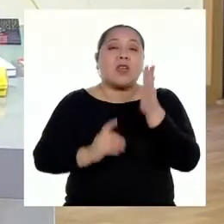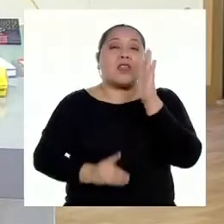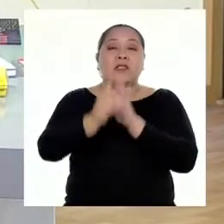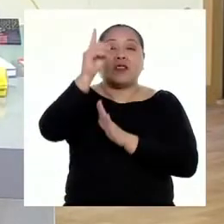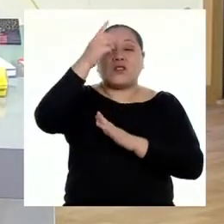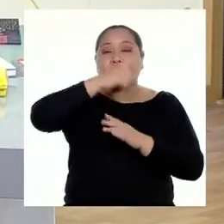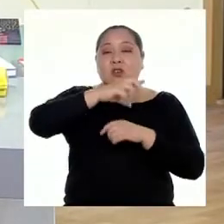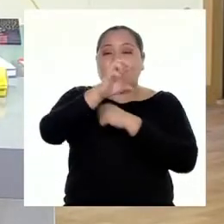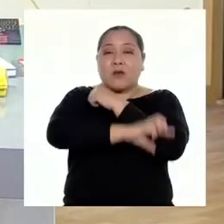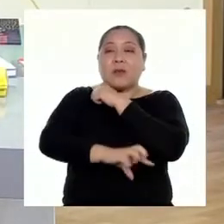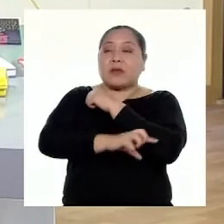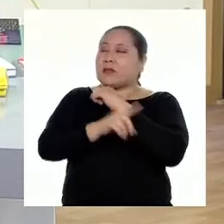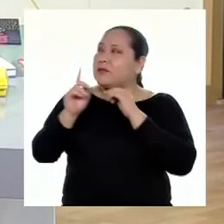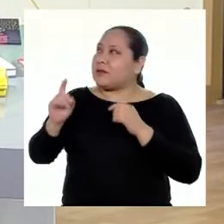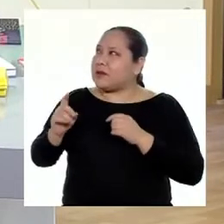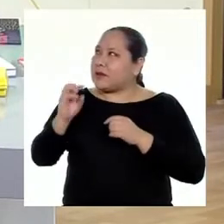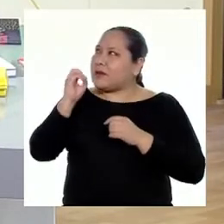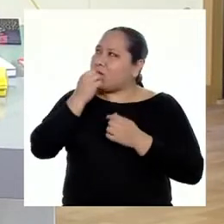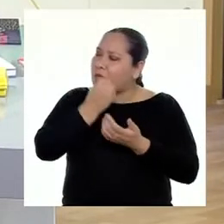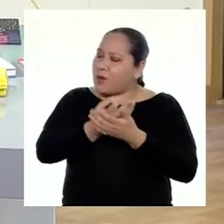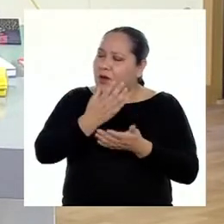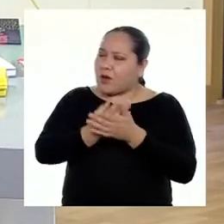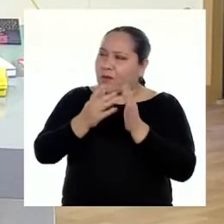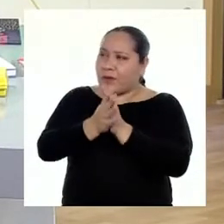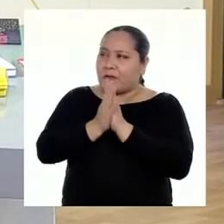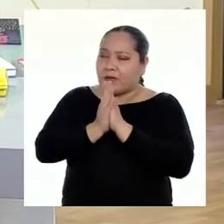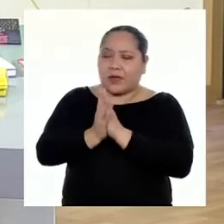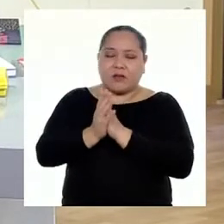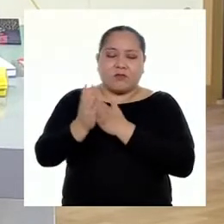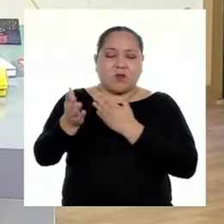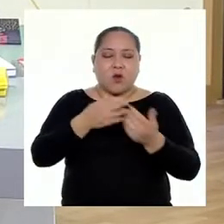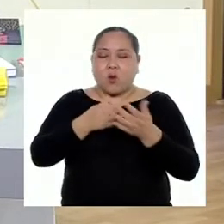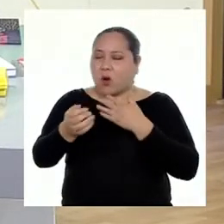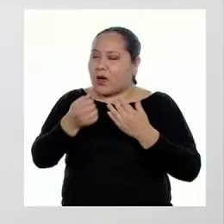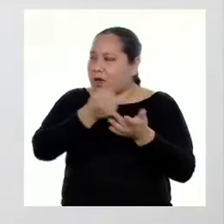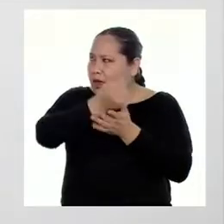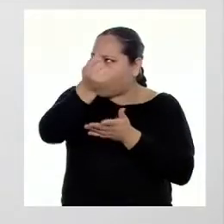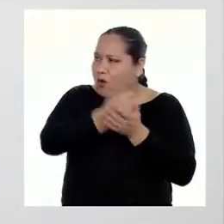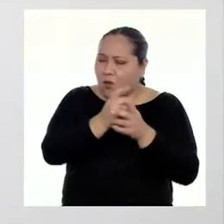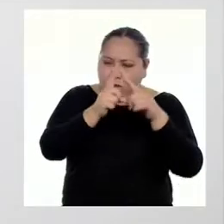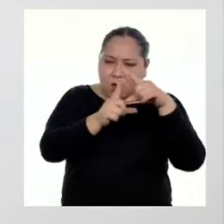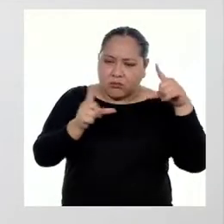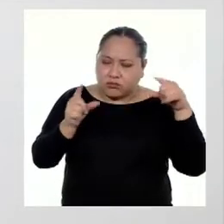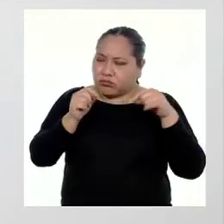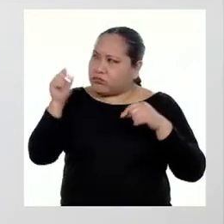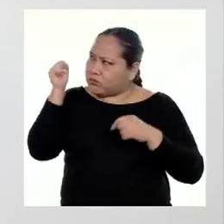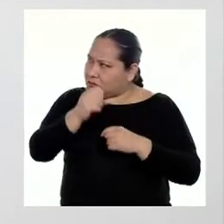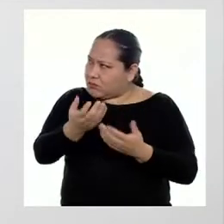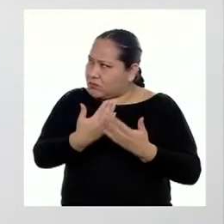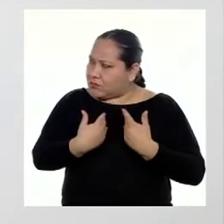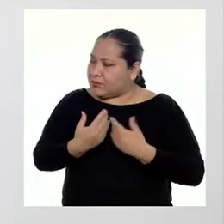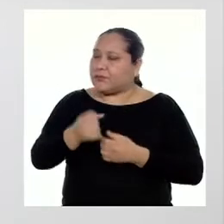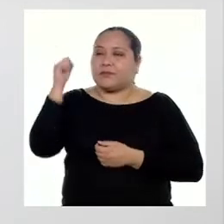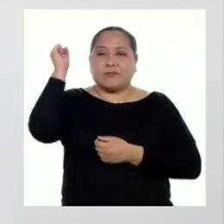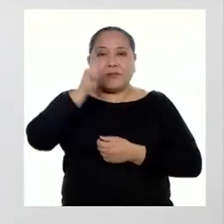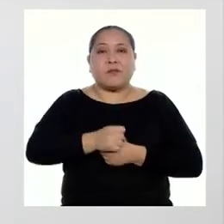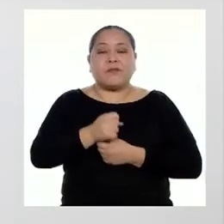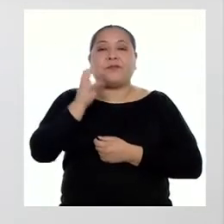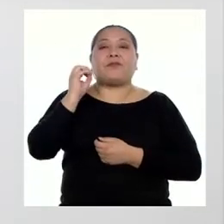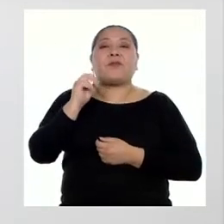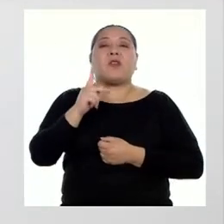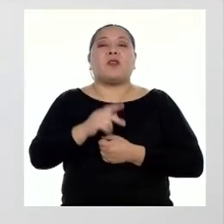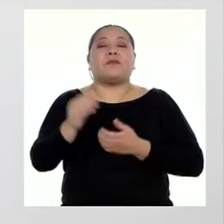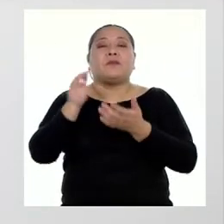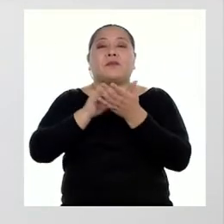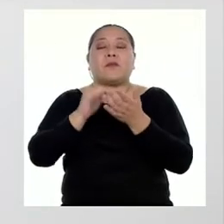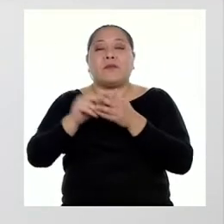Entonces, es bueno pedir un comprobante de pago cuando haga cualquier clase de compra. Así es, Yanira. En fin, volviendo al